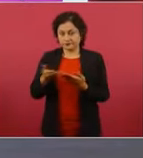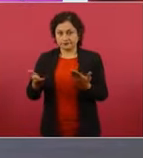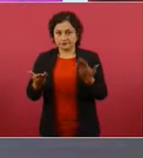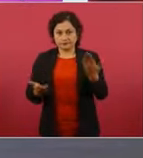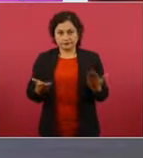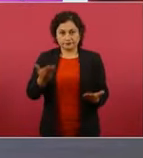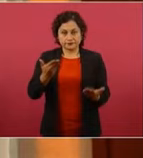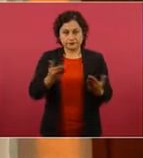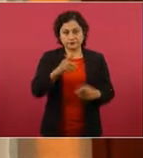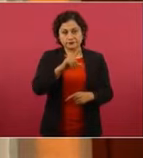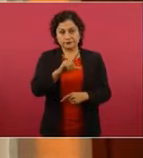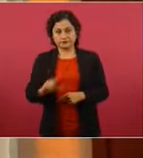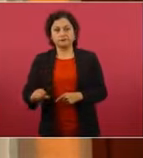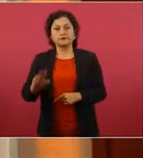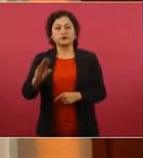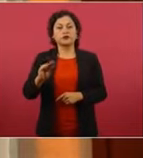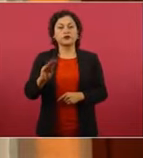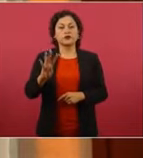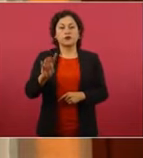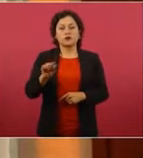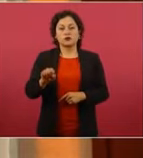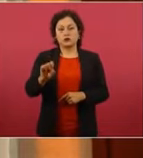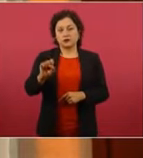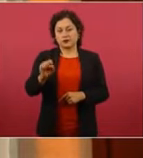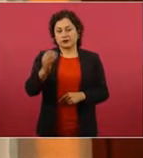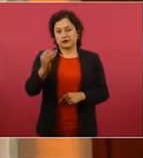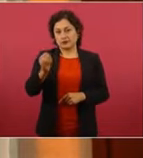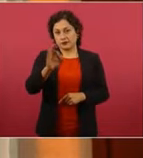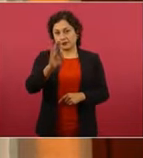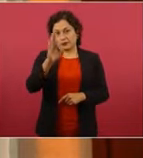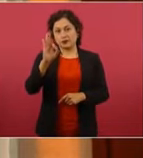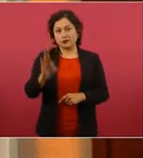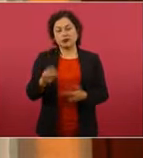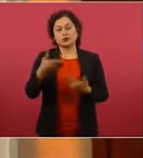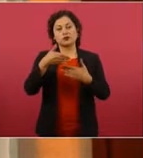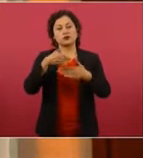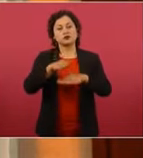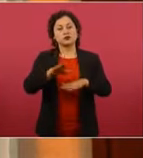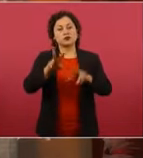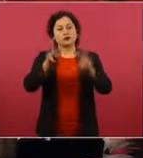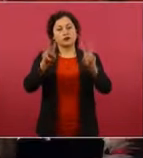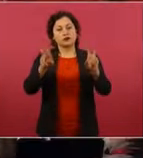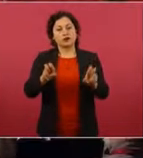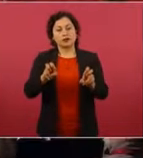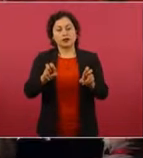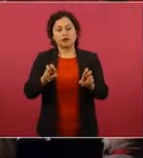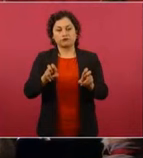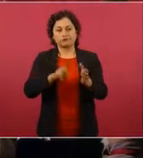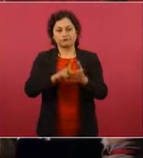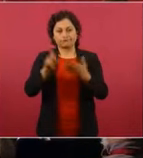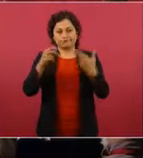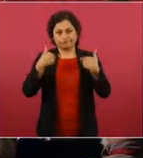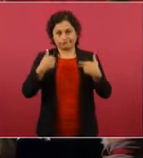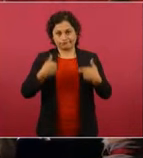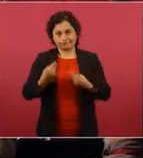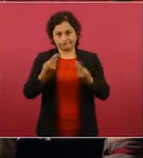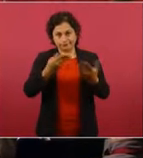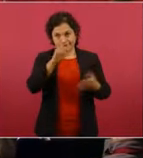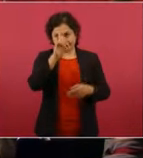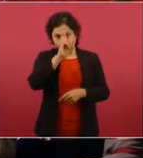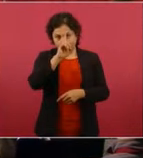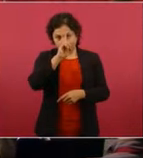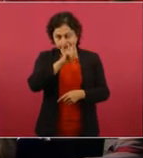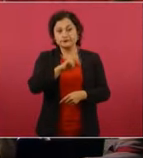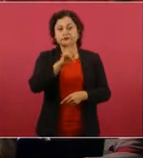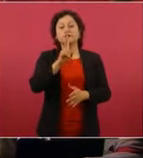94.69 por ciento en cuanto a recomendaciones y del 12 al 18,